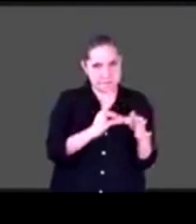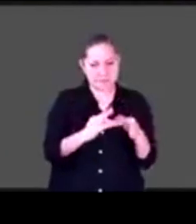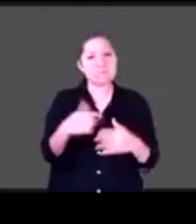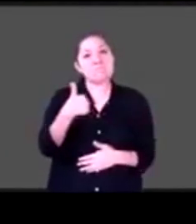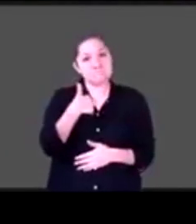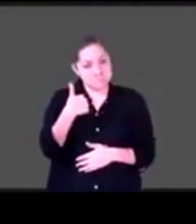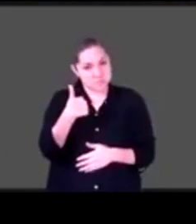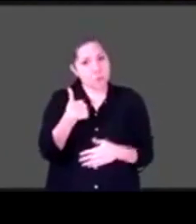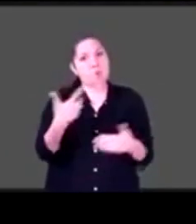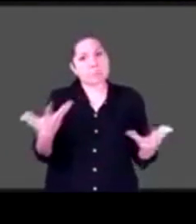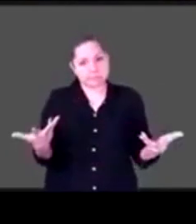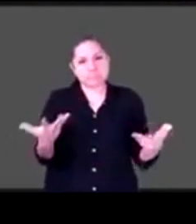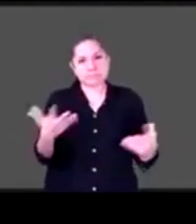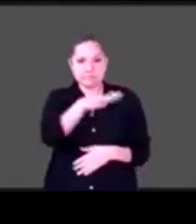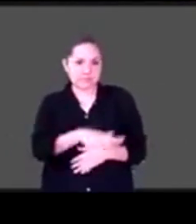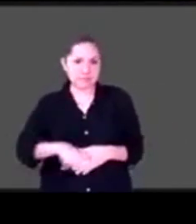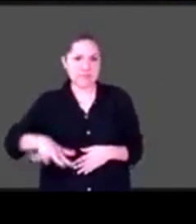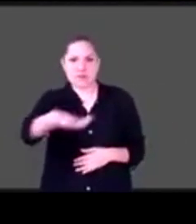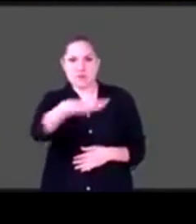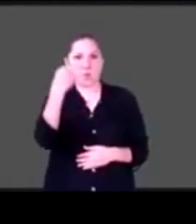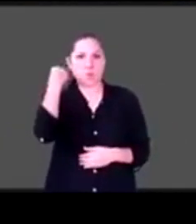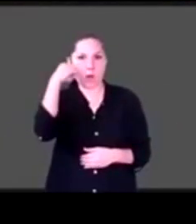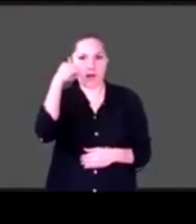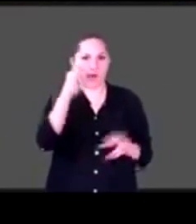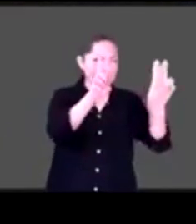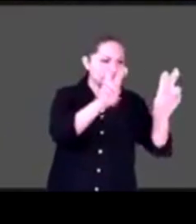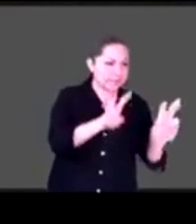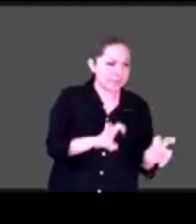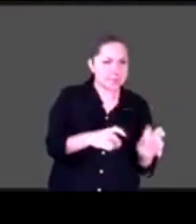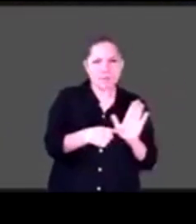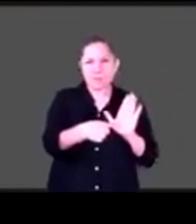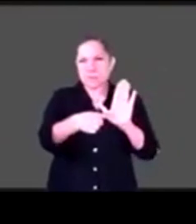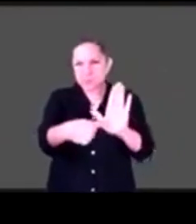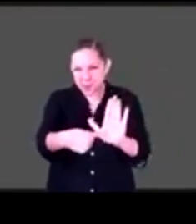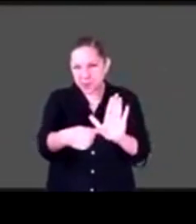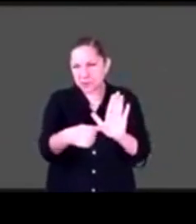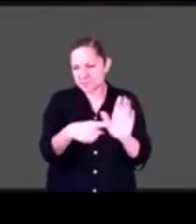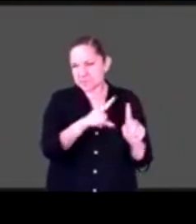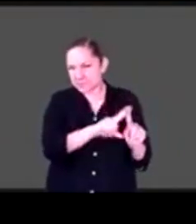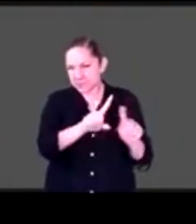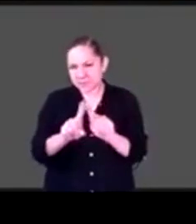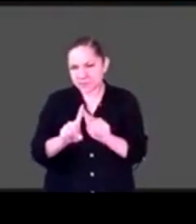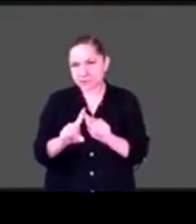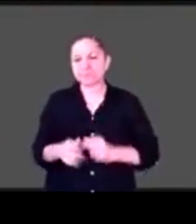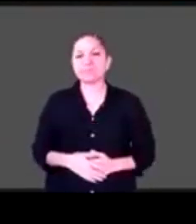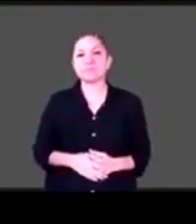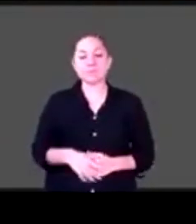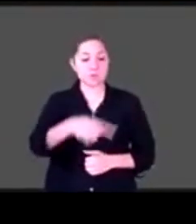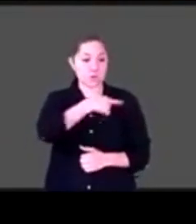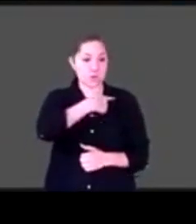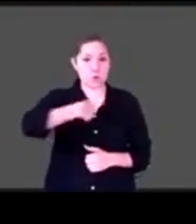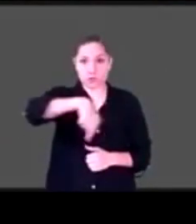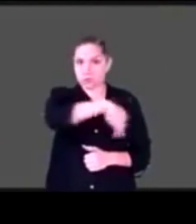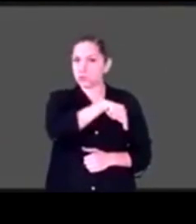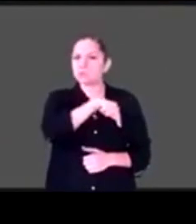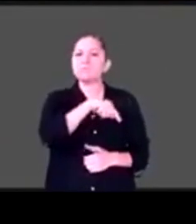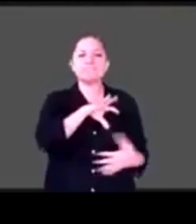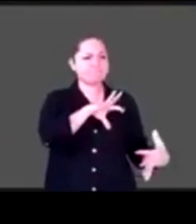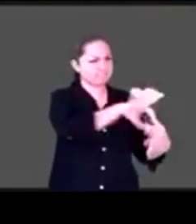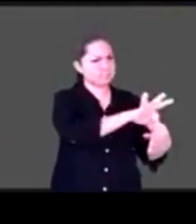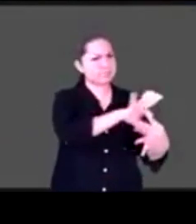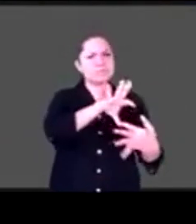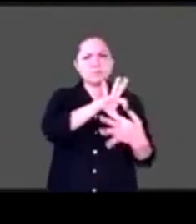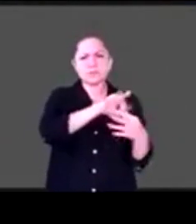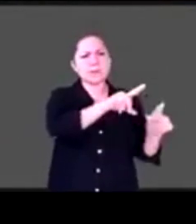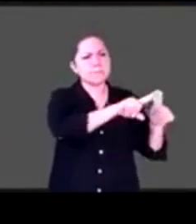costa de Oaxaca. Pues, nosotros, como estamos directamente en las comunidades rurales indígenas de